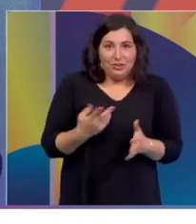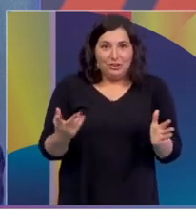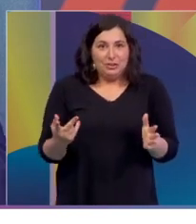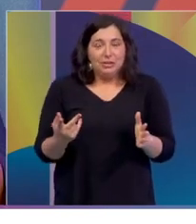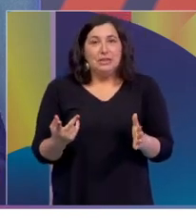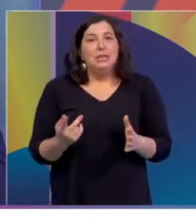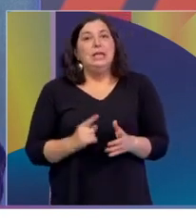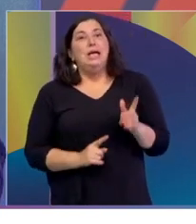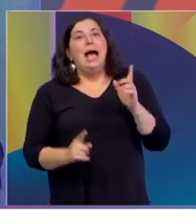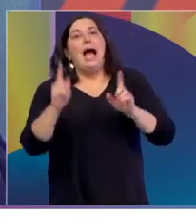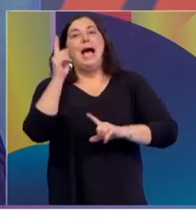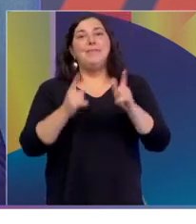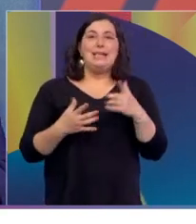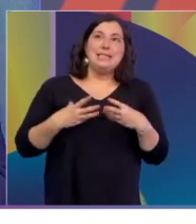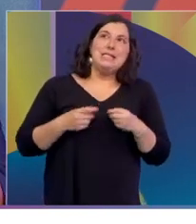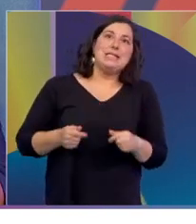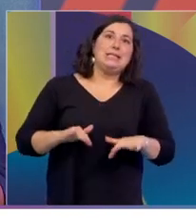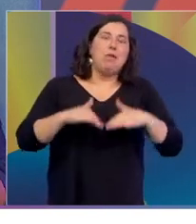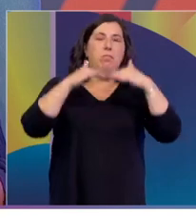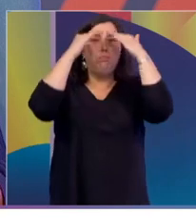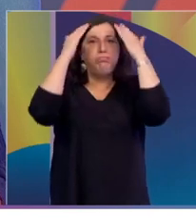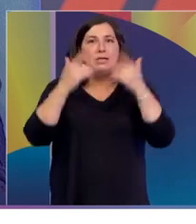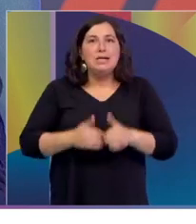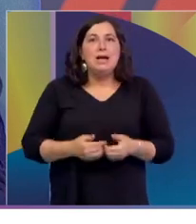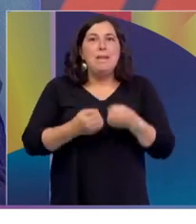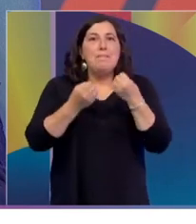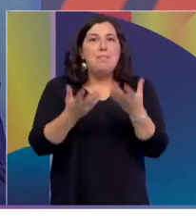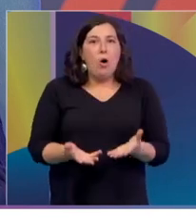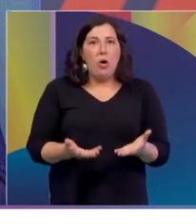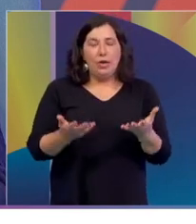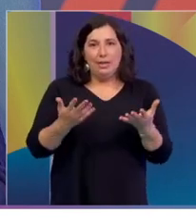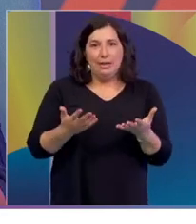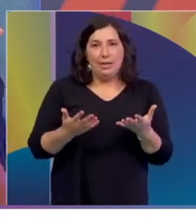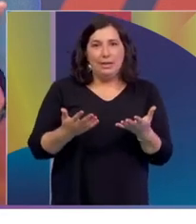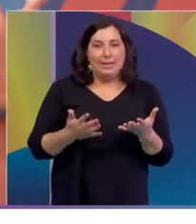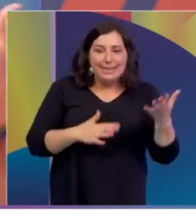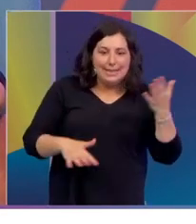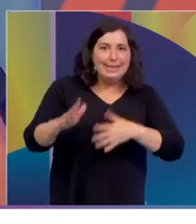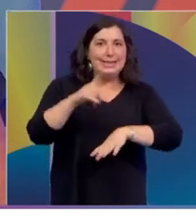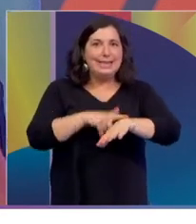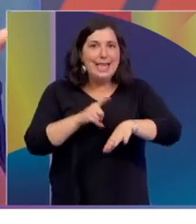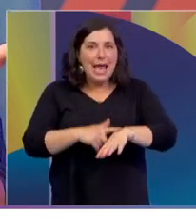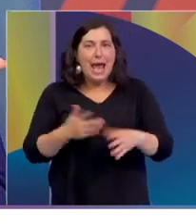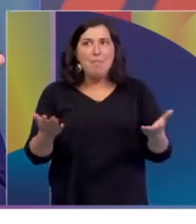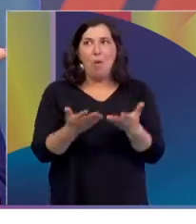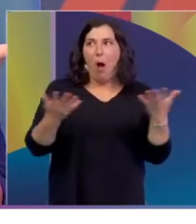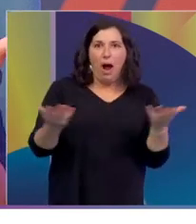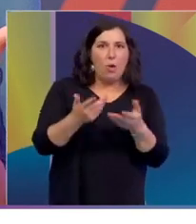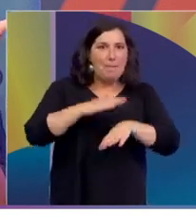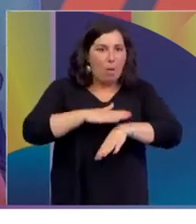que a veces nos sentimos un poco desbordados porque, obviamente, con todo este tiempo que tuvimos la visibilidad,